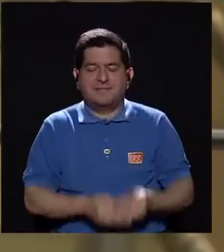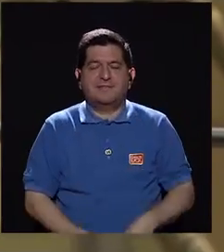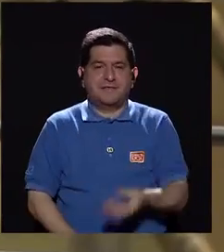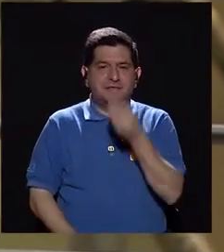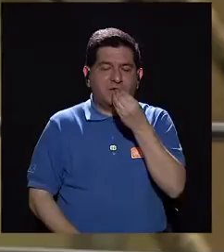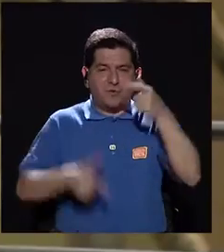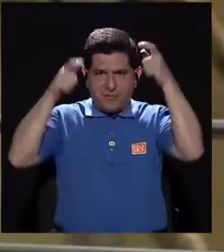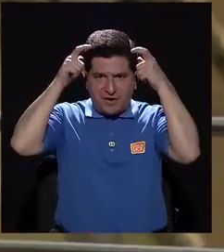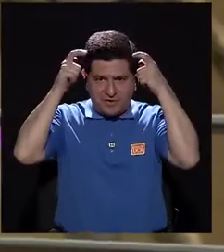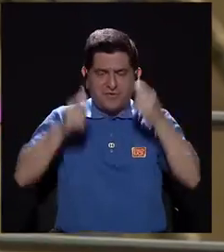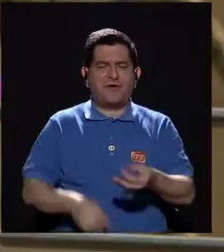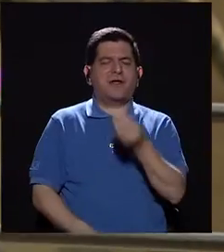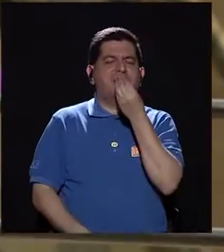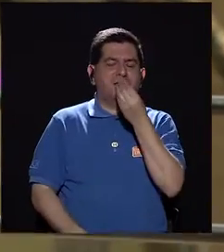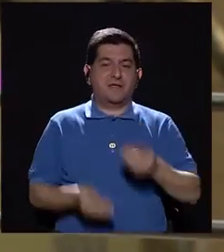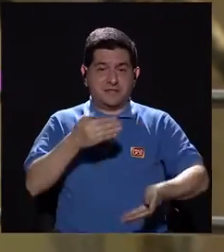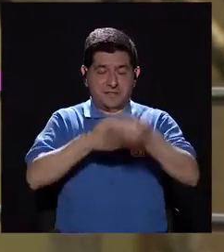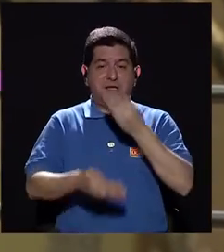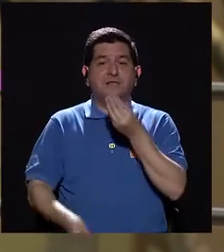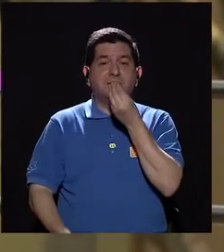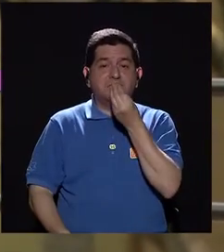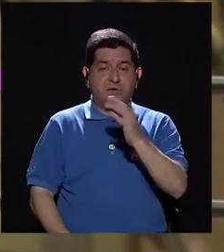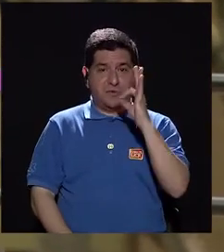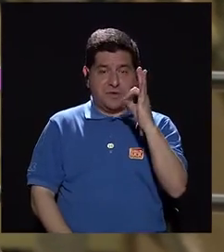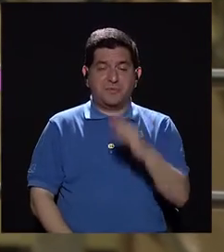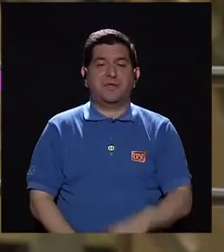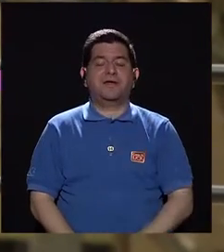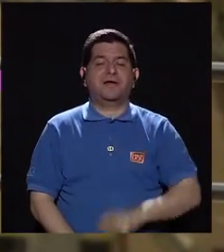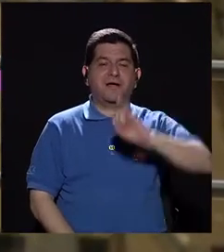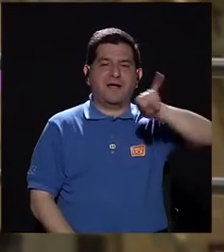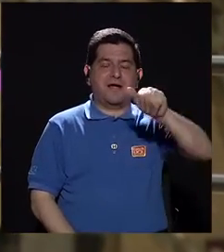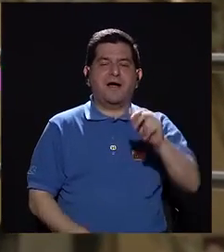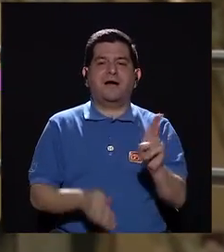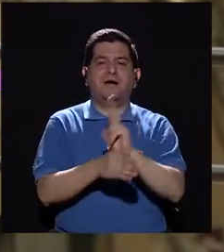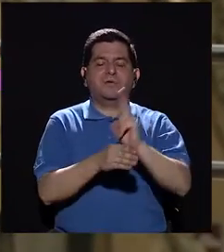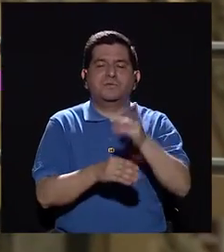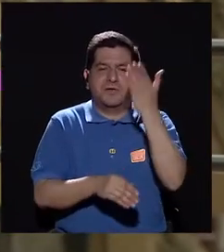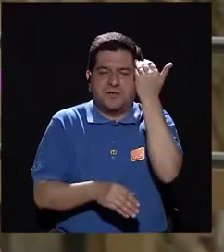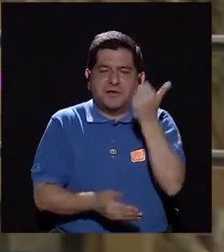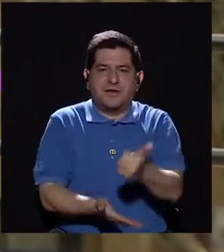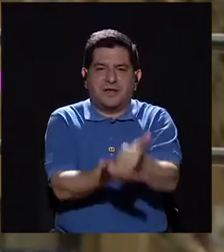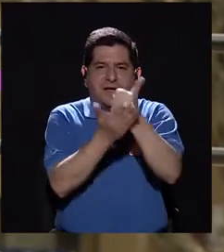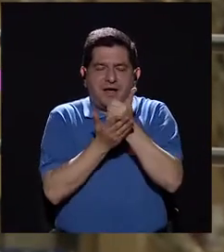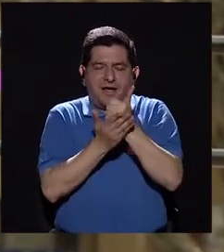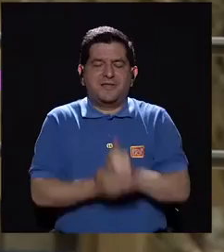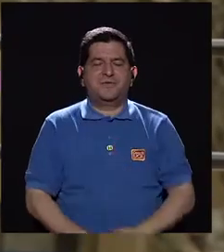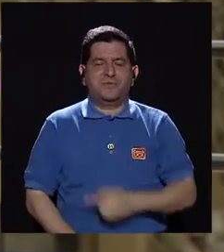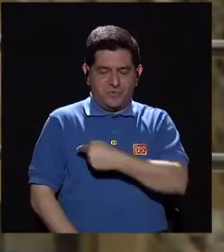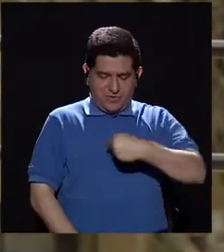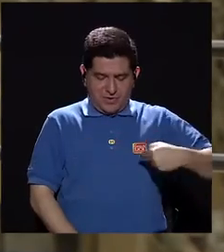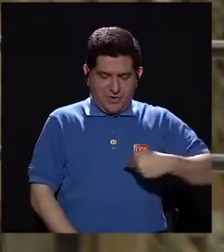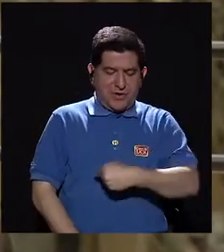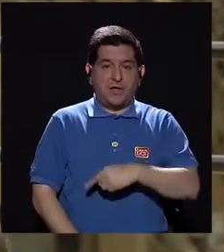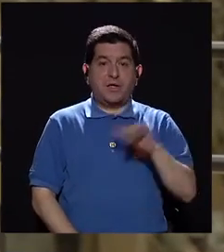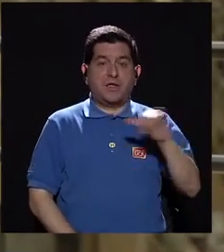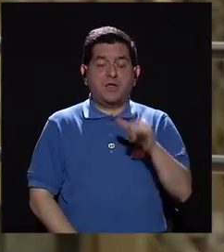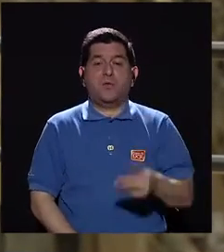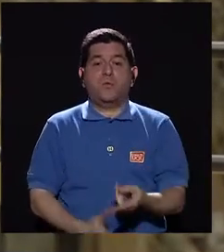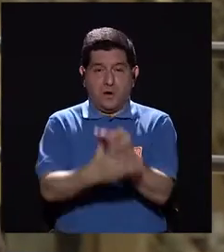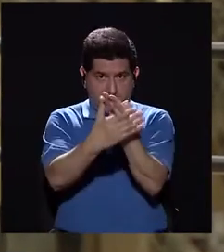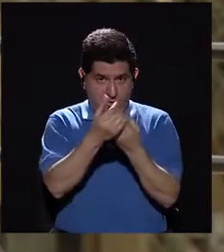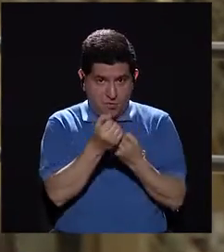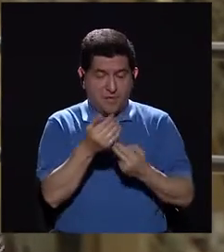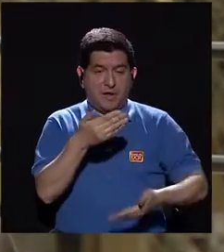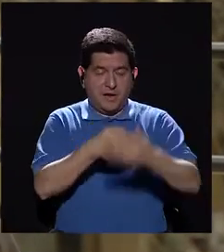de comer. Entonces, antes de una buena comida, reírnos con ja, ¿por qué nos va a ayudar? A la digestión. E igual, cuando estamos con nuestra